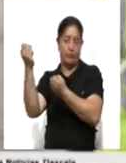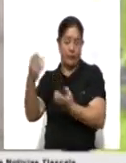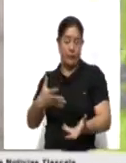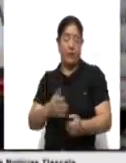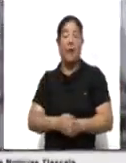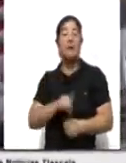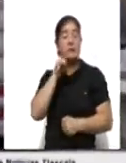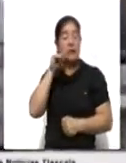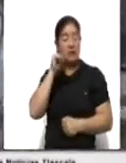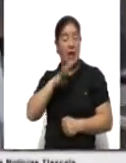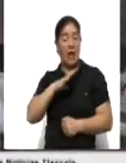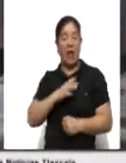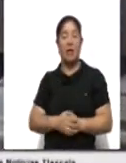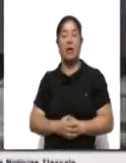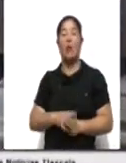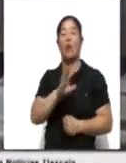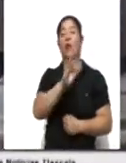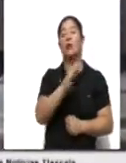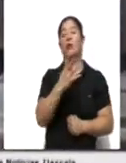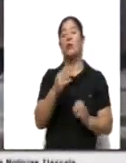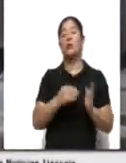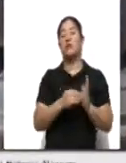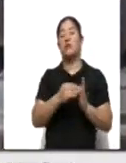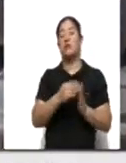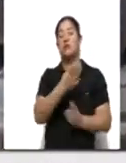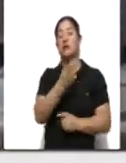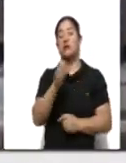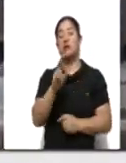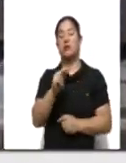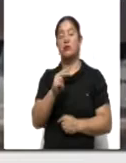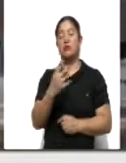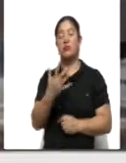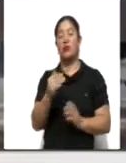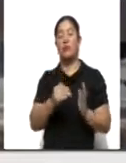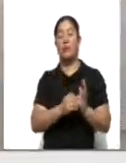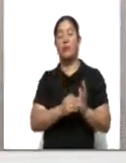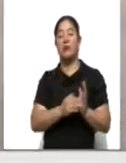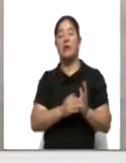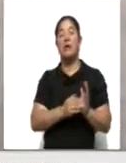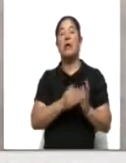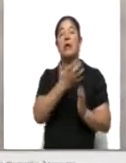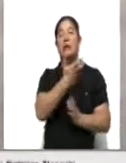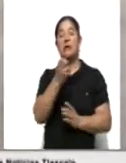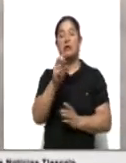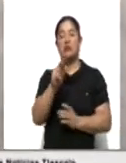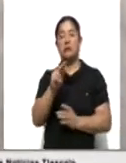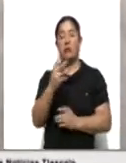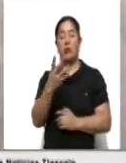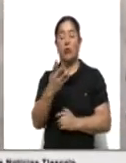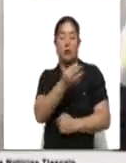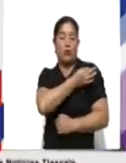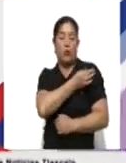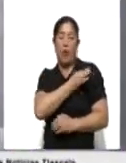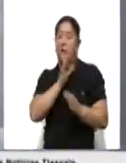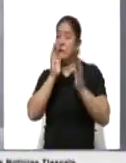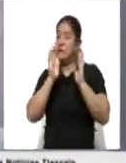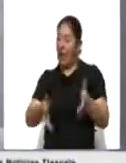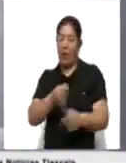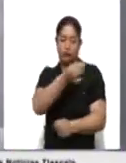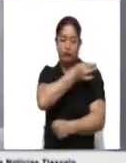noche, se tenía un registro de 44.385.584 vacunas aplicadas.